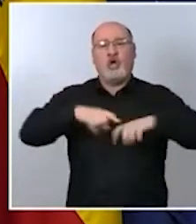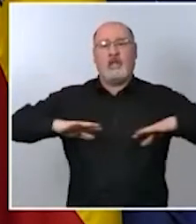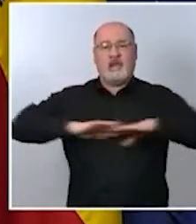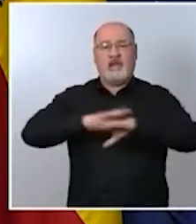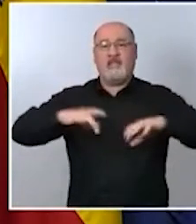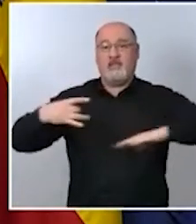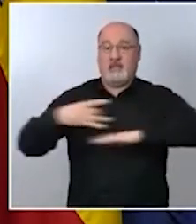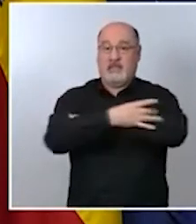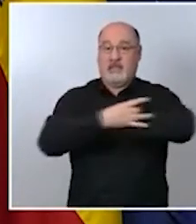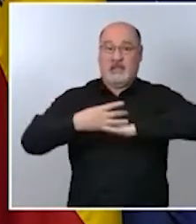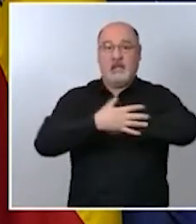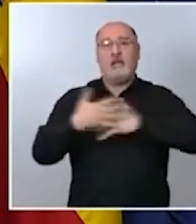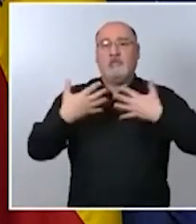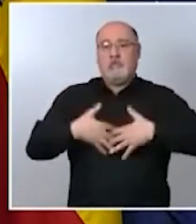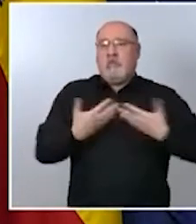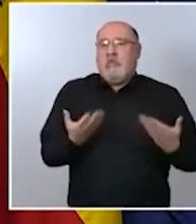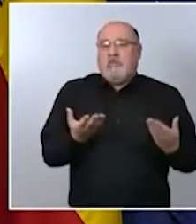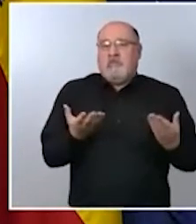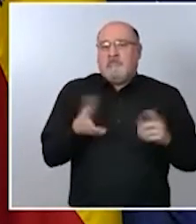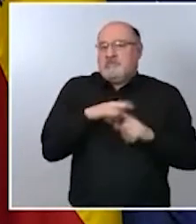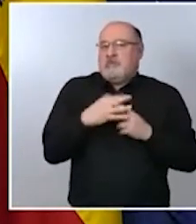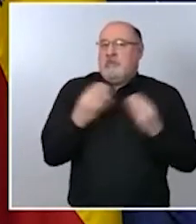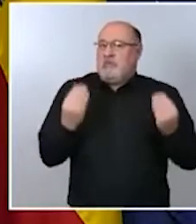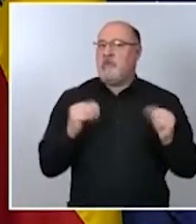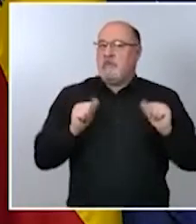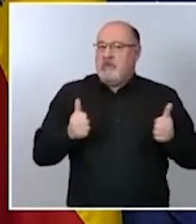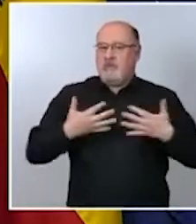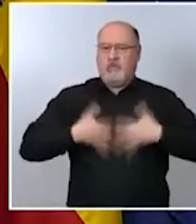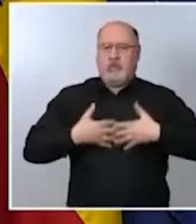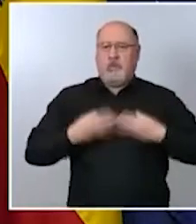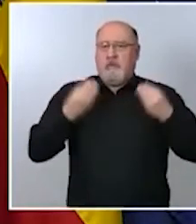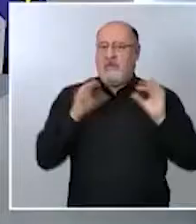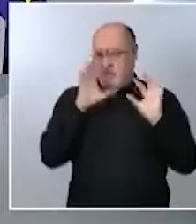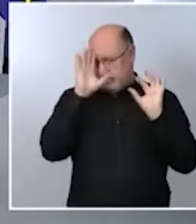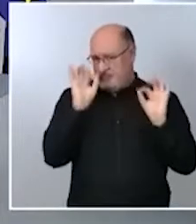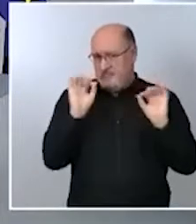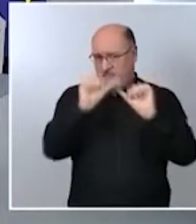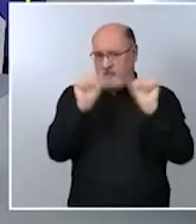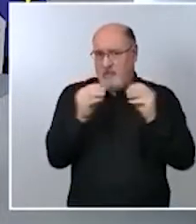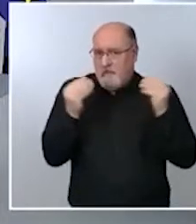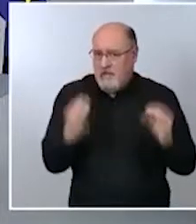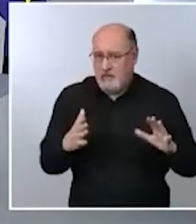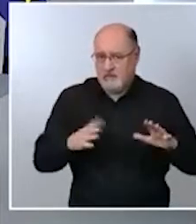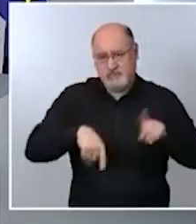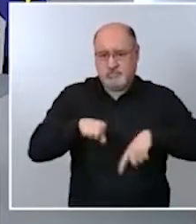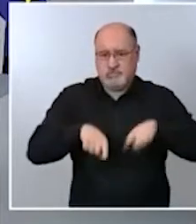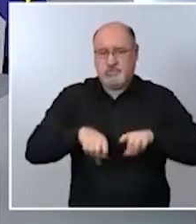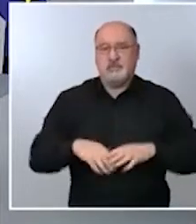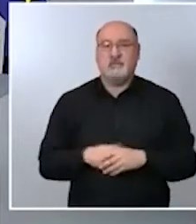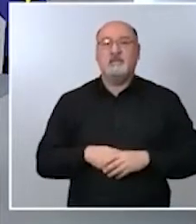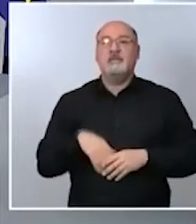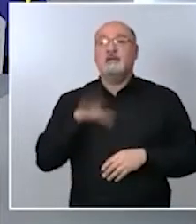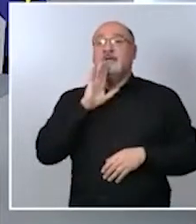en situaciones muy razonables Puri González Cataluña Press